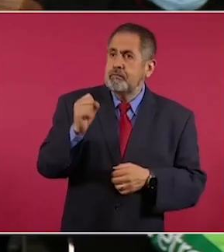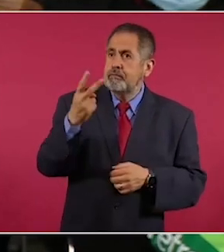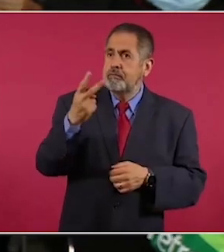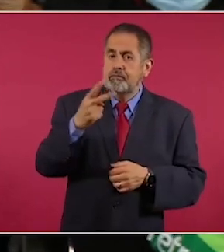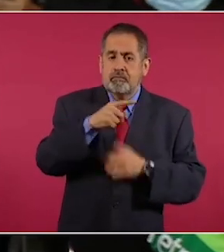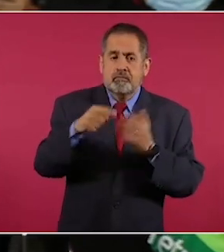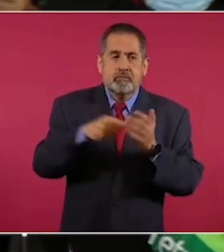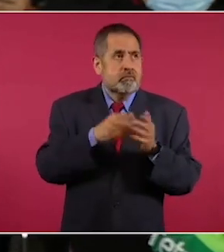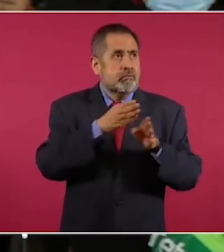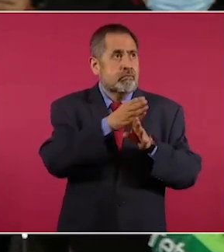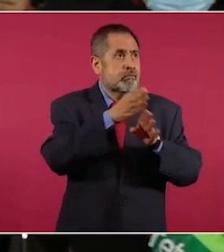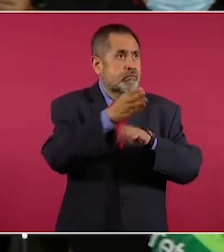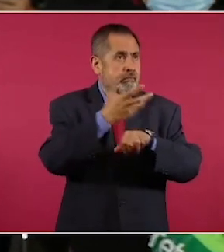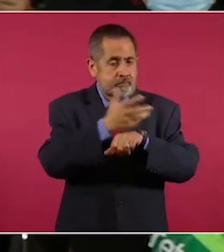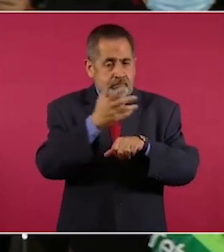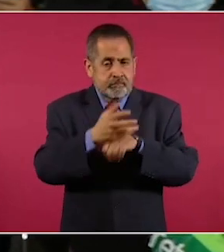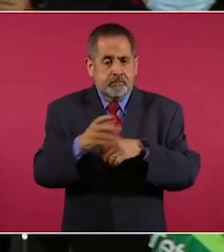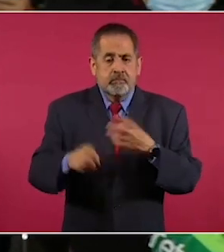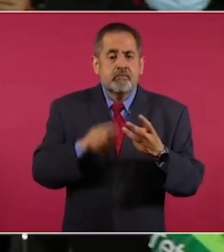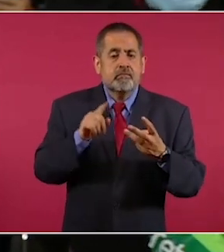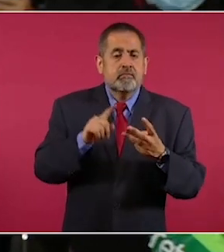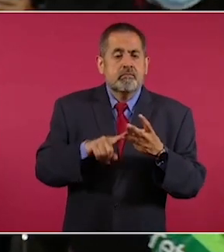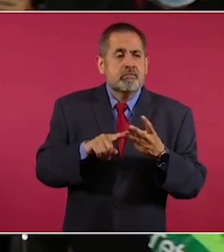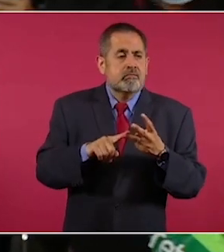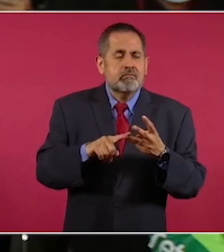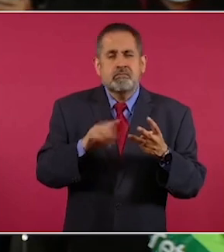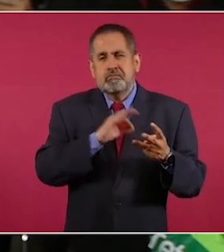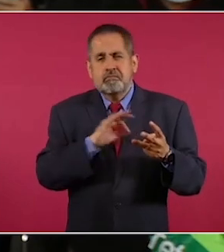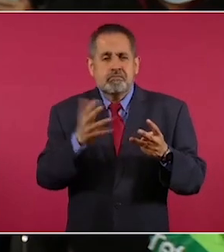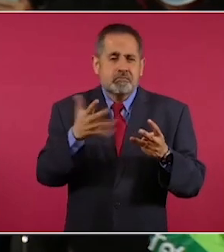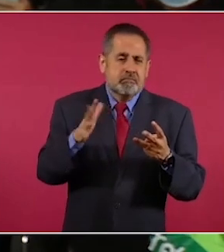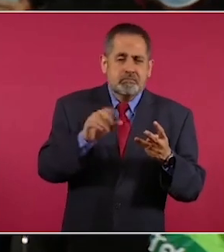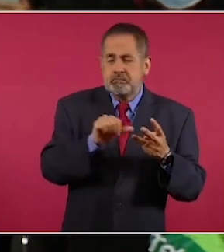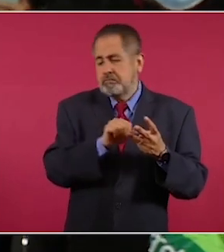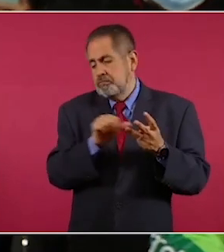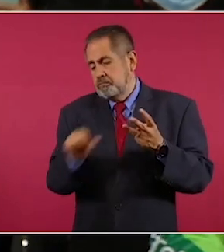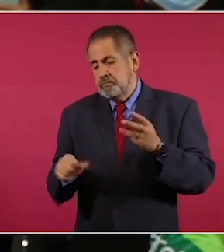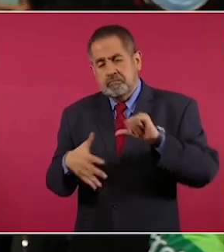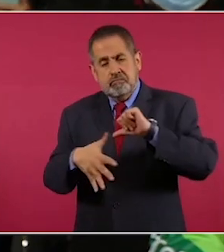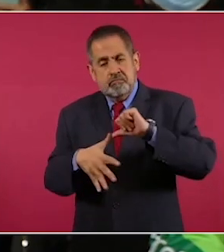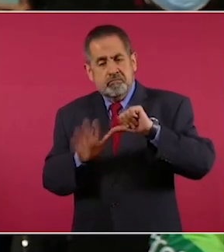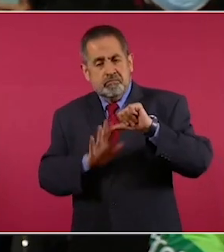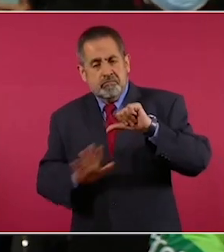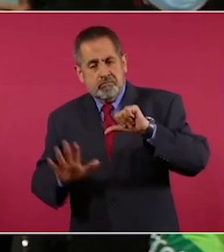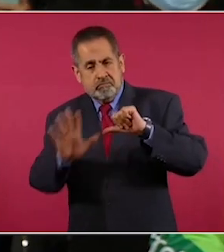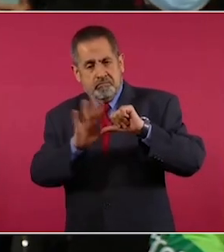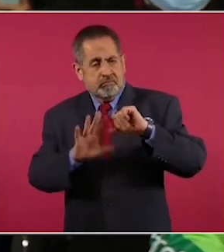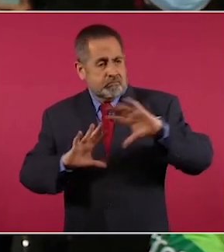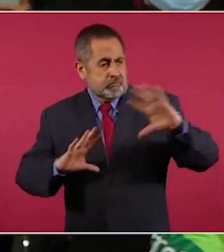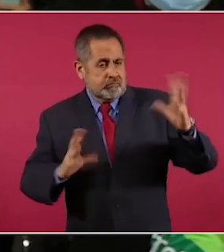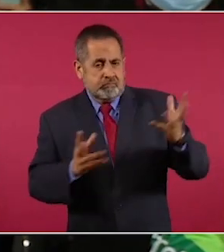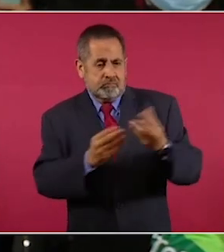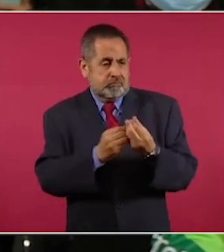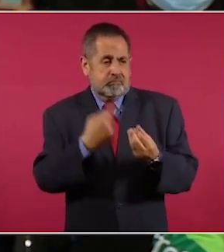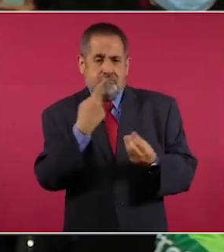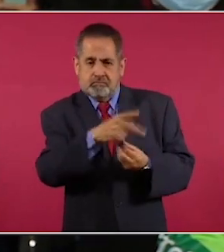Norteamérica y una decena de rutas más hacia Centroamérica, Sudamérica, Europa y China.